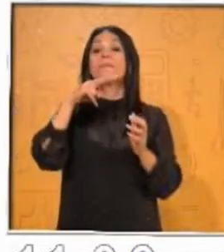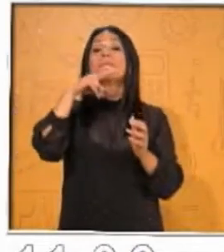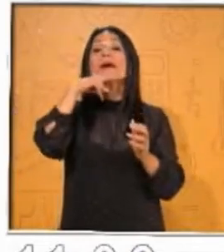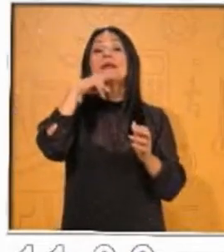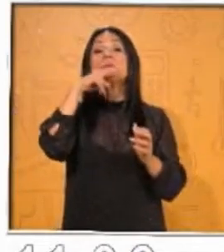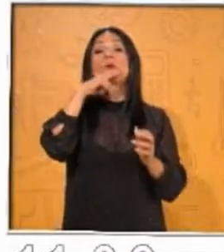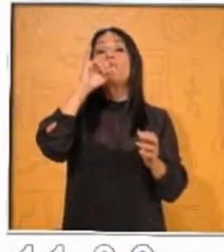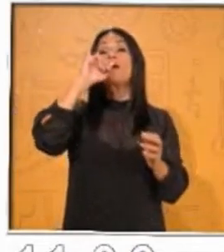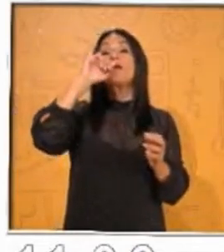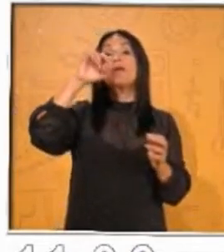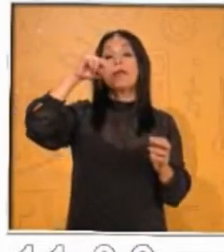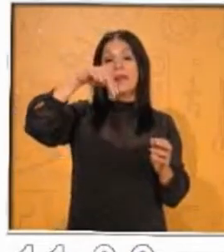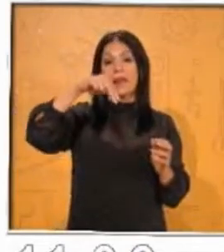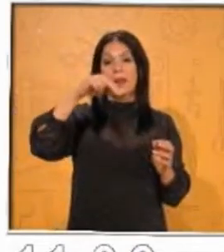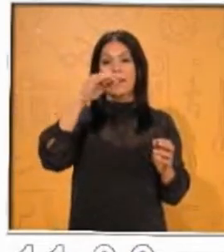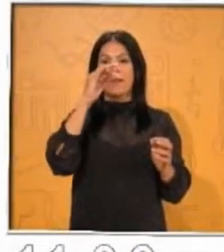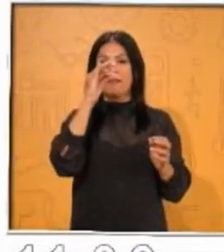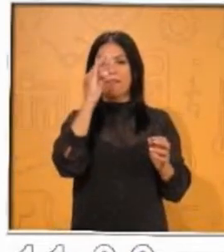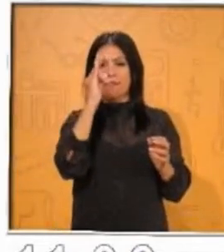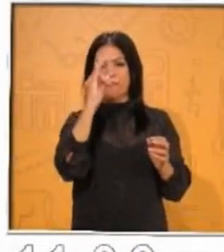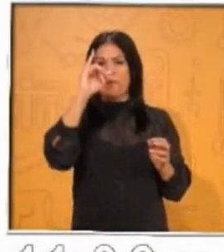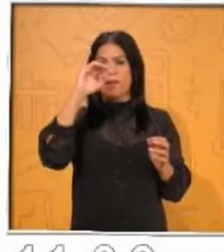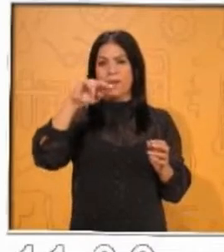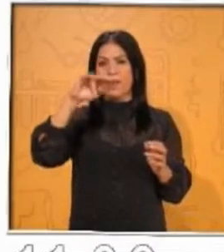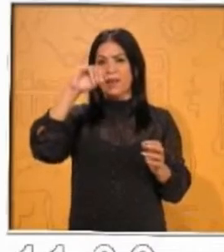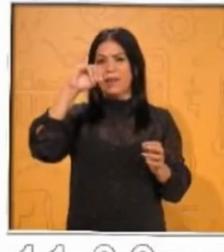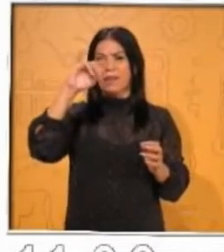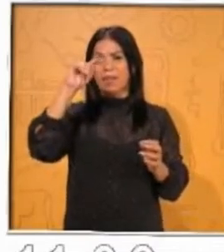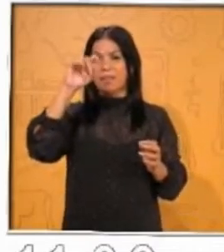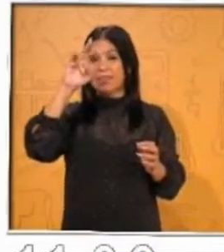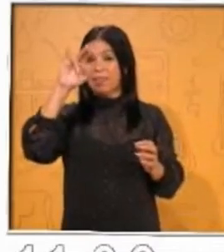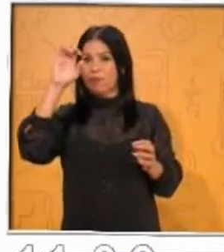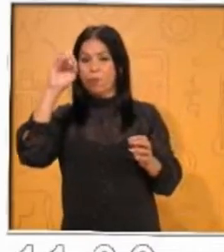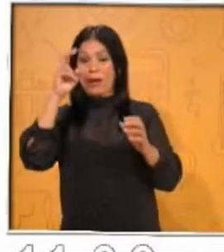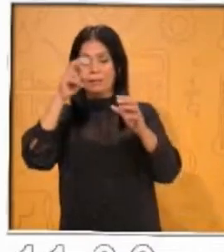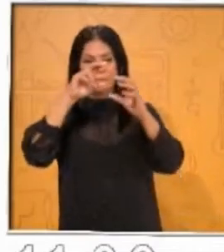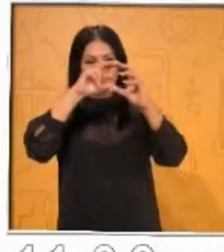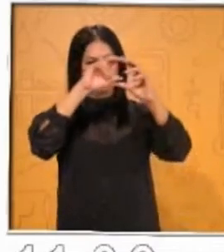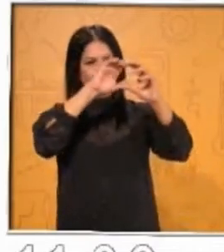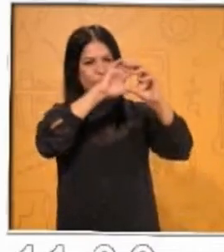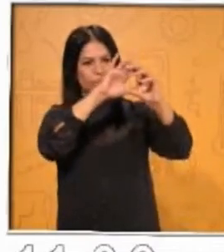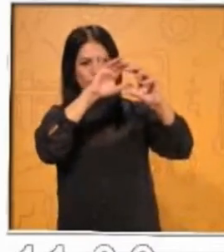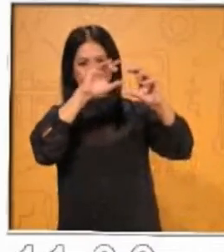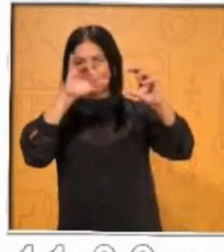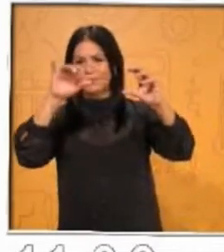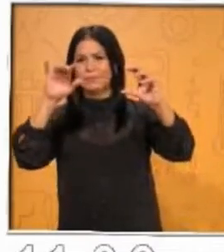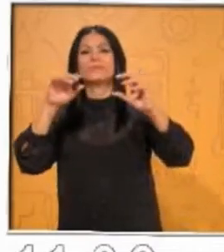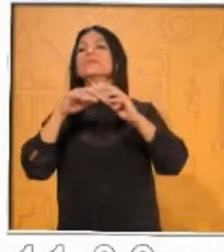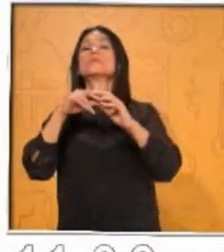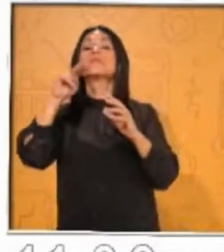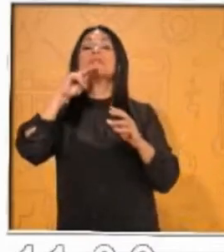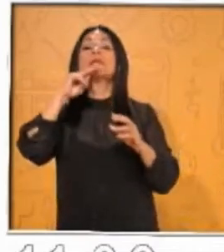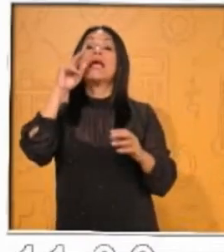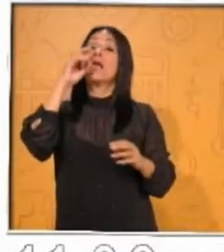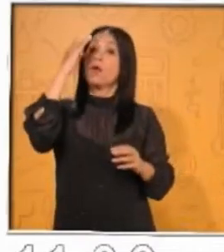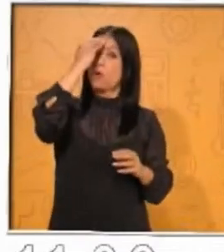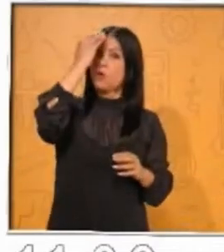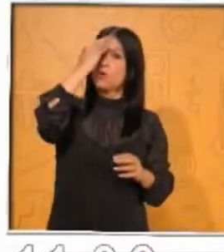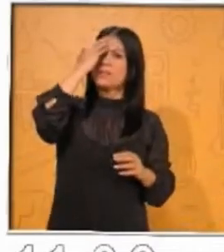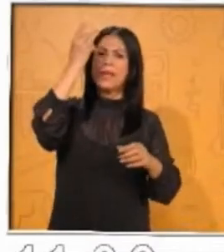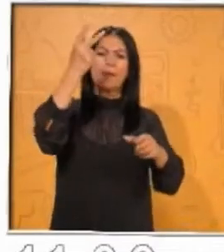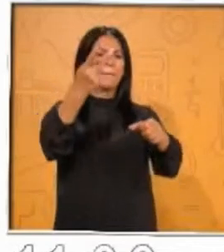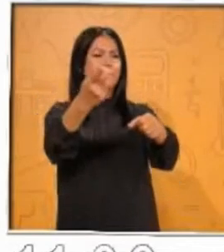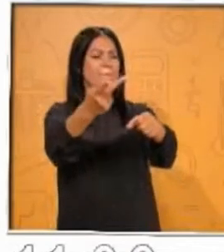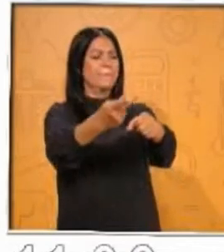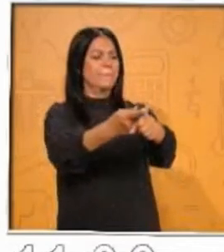pues ya sabes, terminan en ar, er, ir. El tiempo pretérito es cuando yo he conjugado mi verbo y